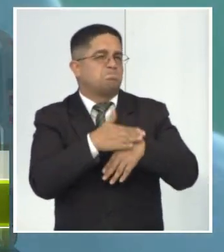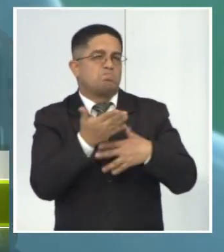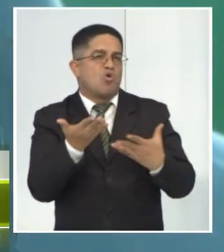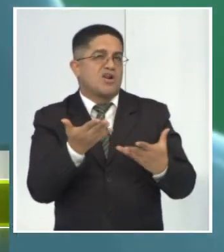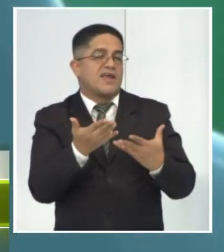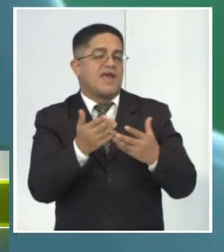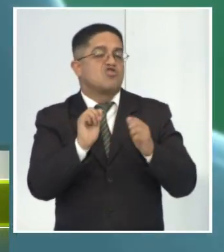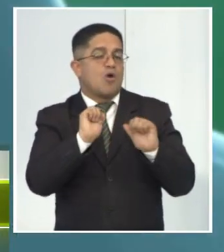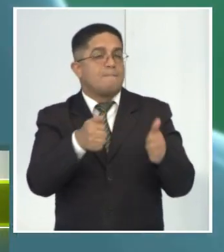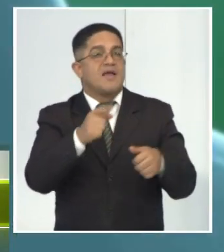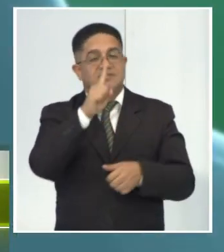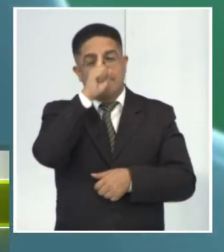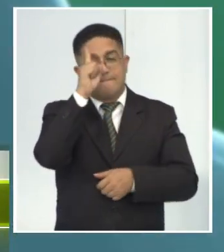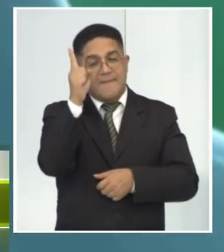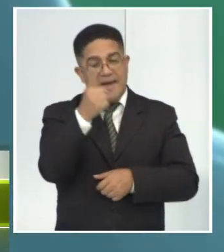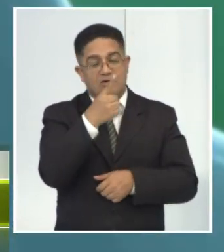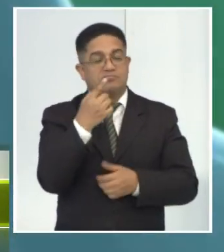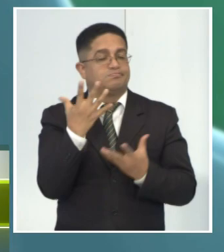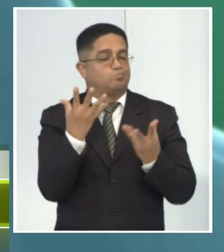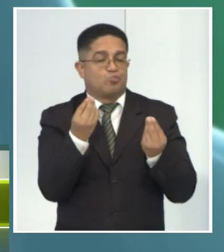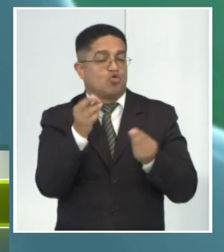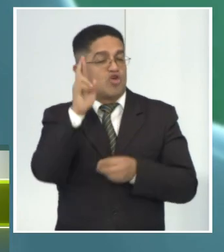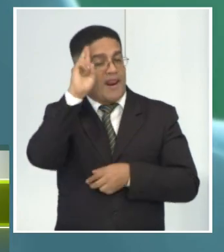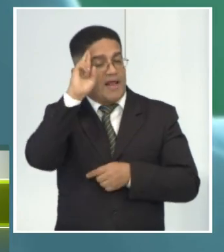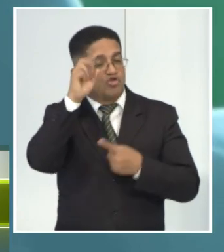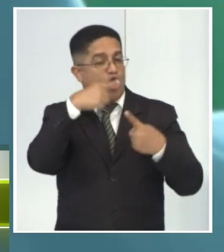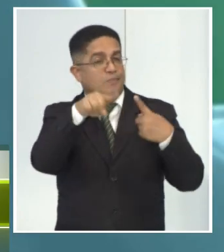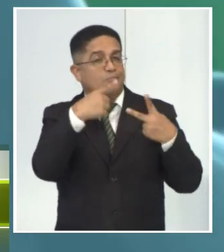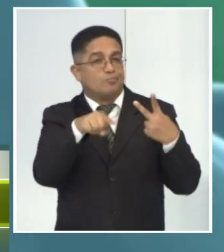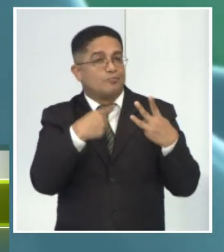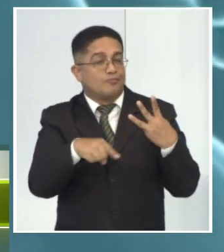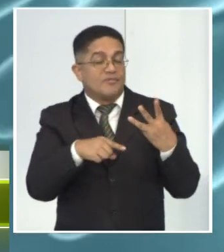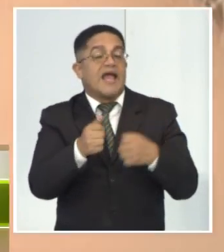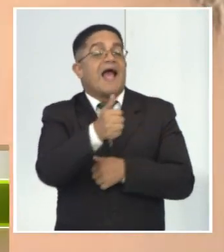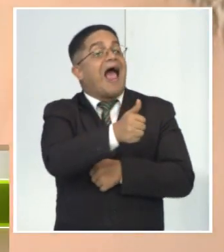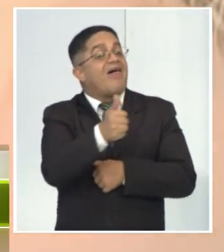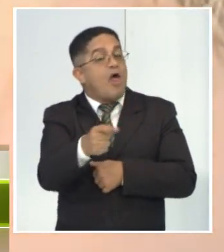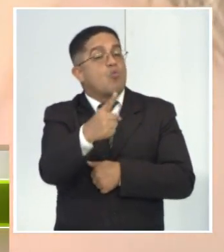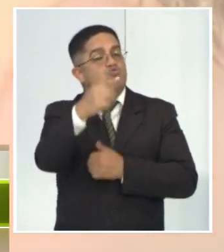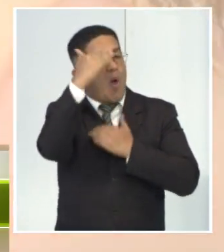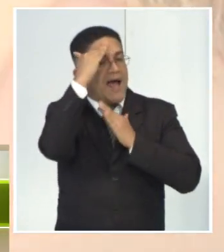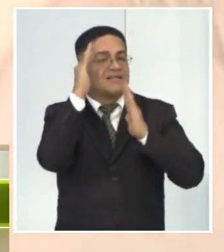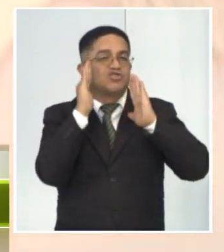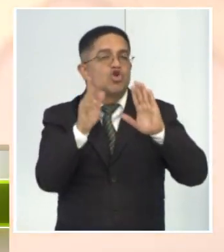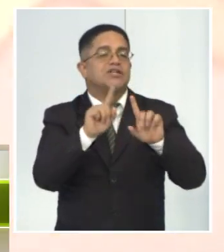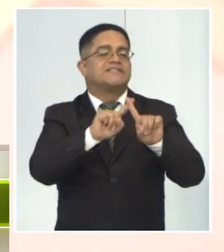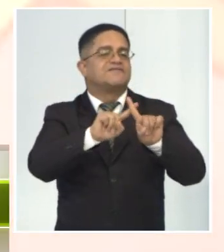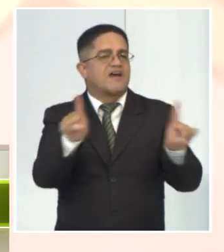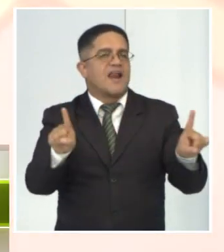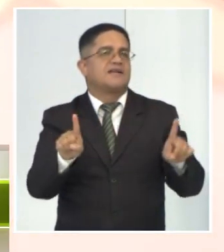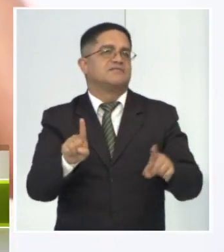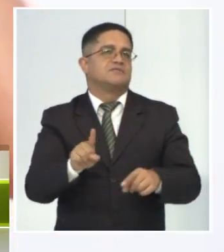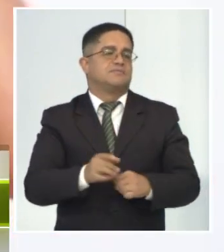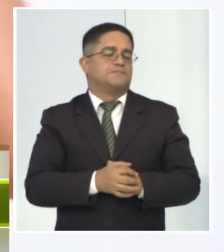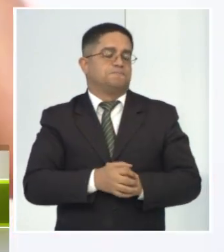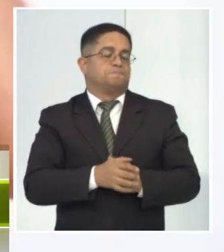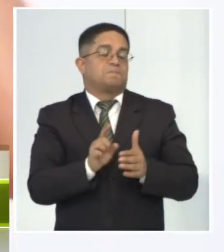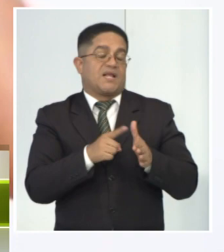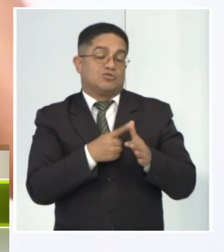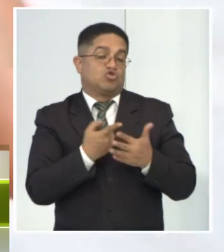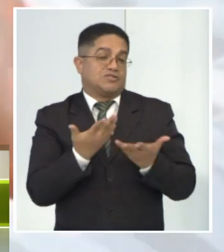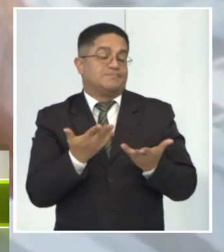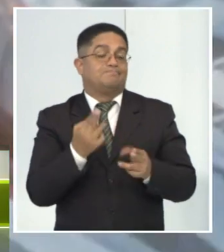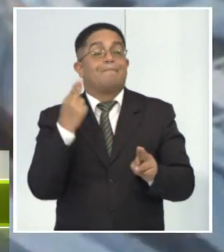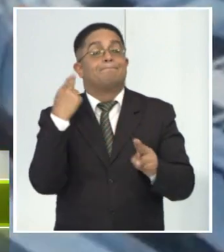está dando este mareo. Hay muchísimas causas y cada una de ellas se trata de forma distinta. Por lo tanto, es muy